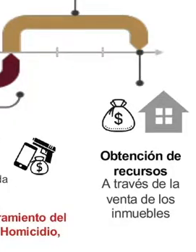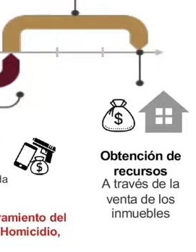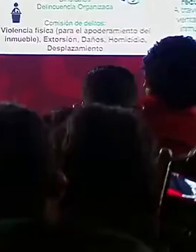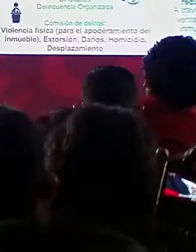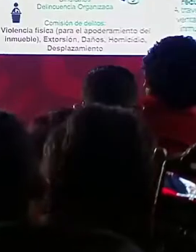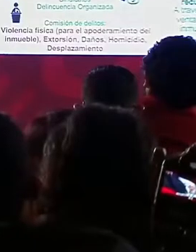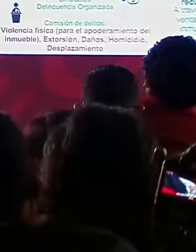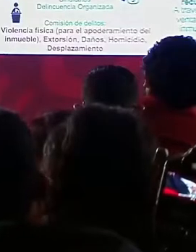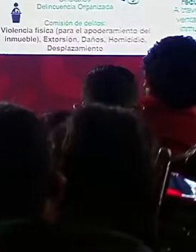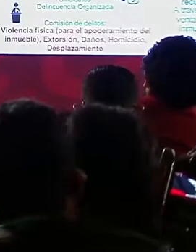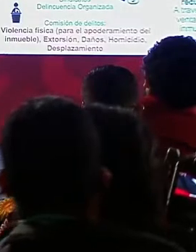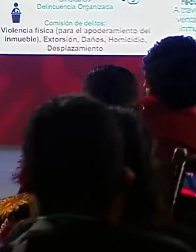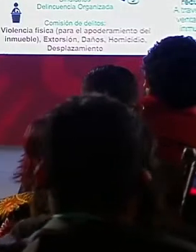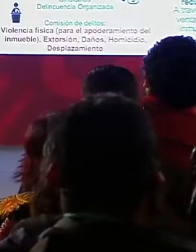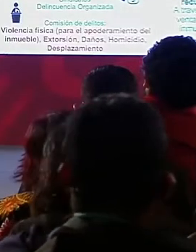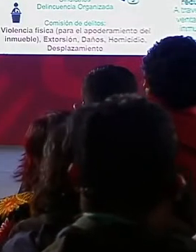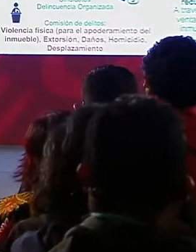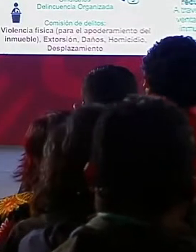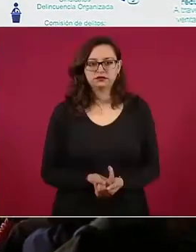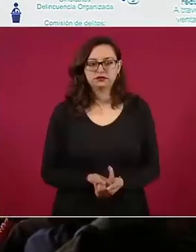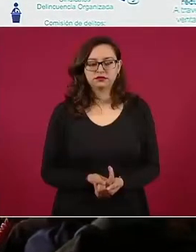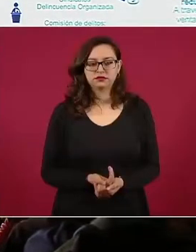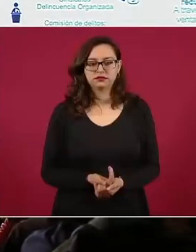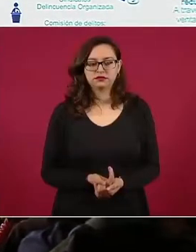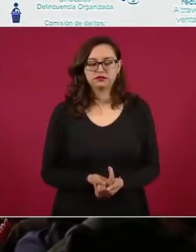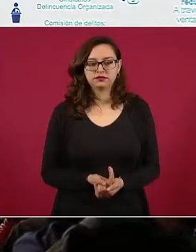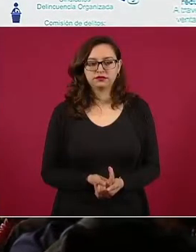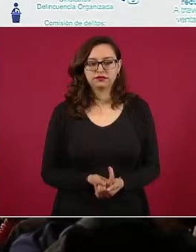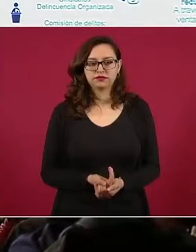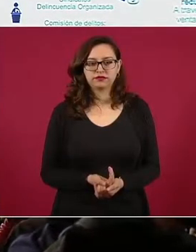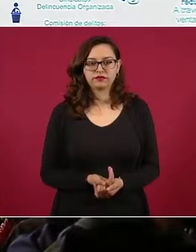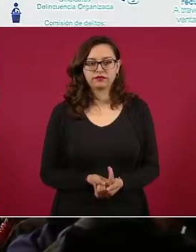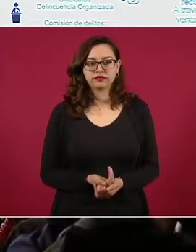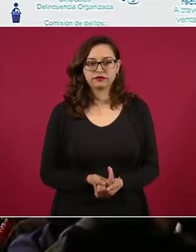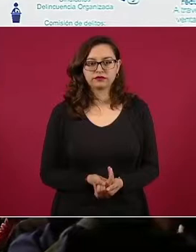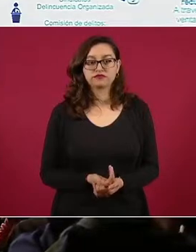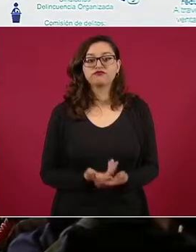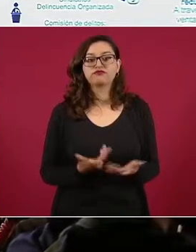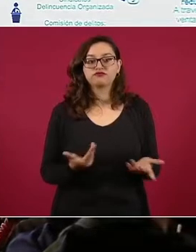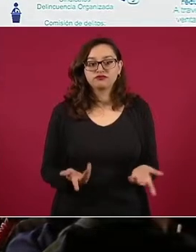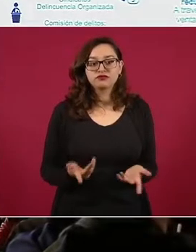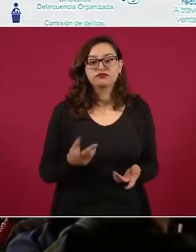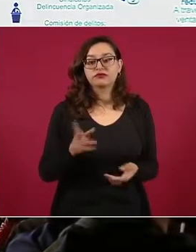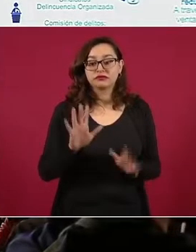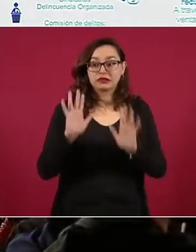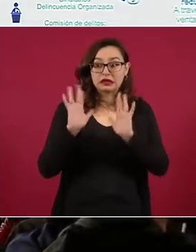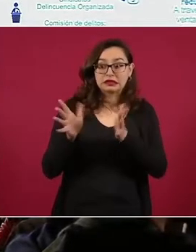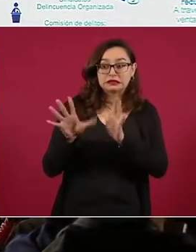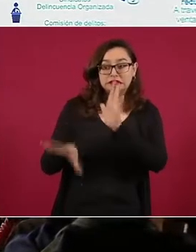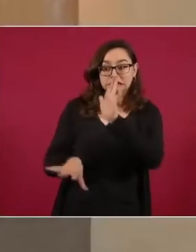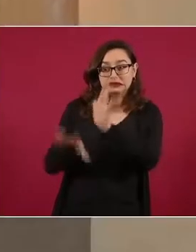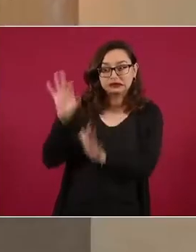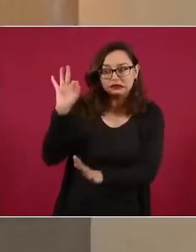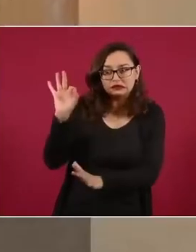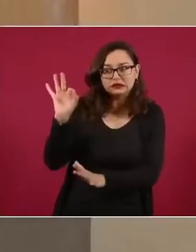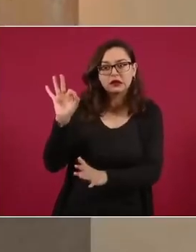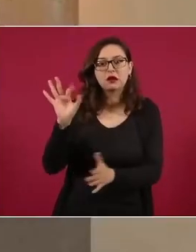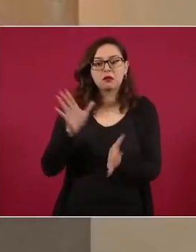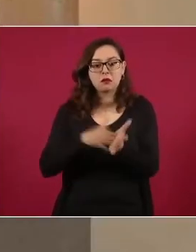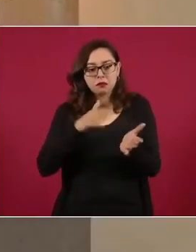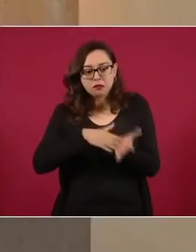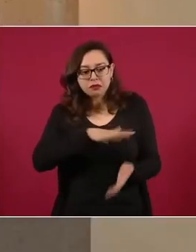público de la propiedad, en el catastro y modifican las escrituras. En muchas de estas operaciones